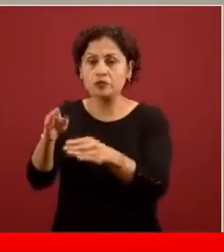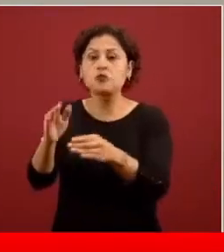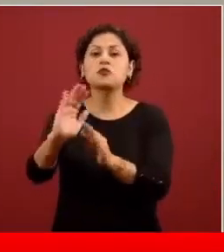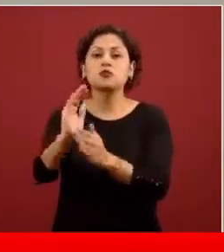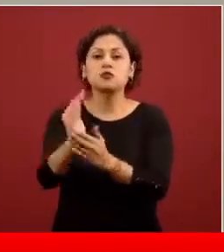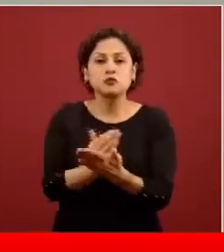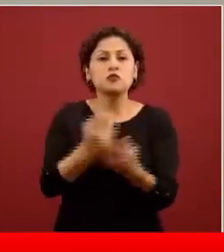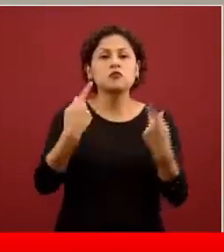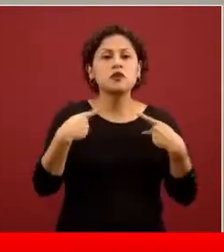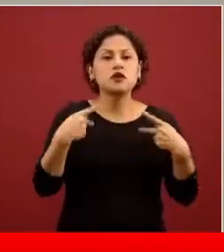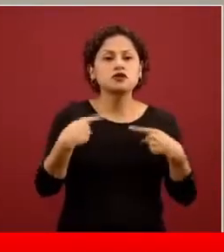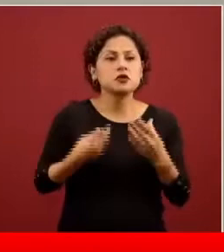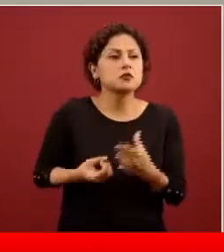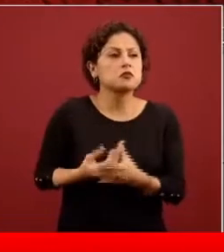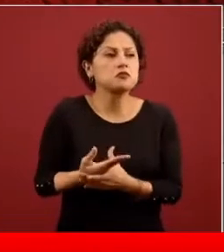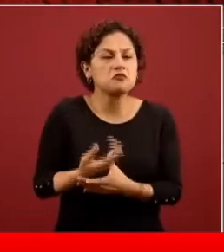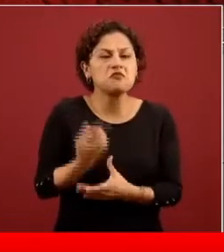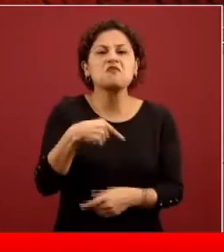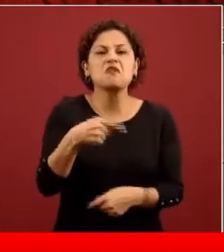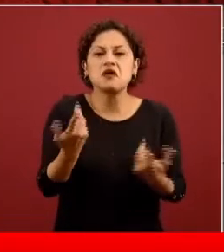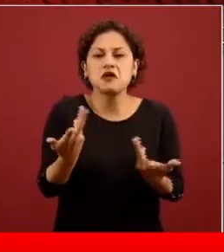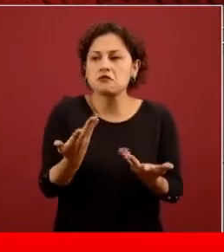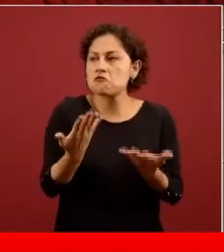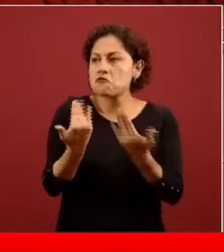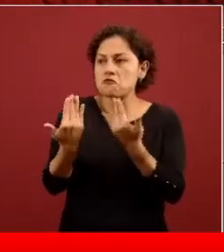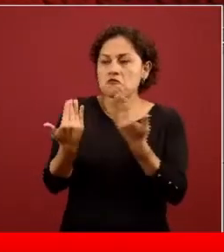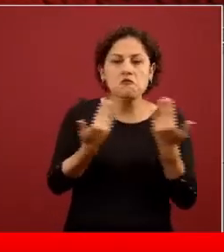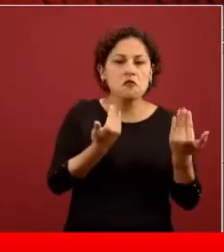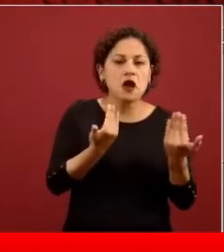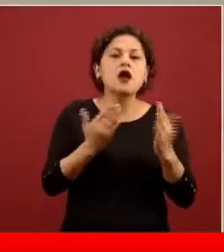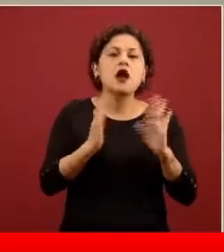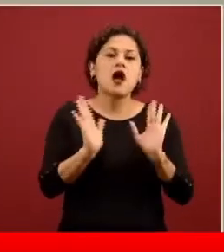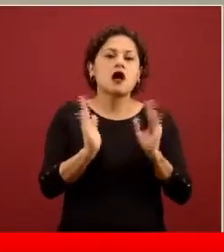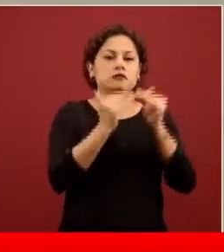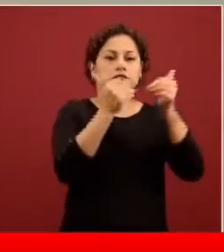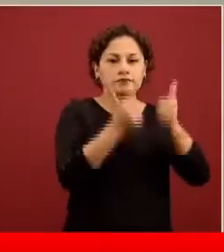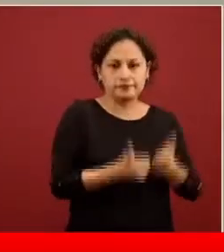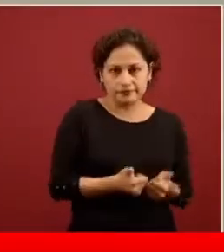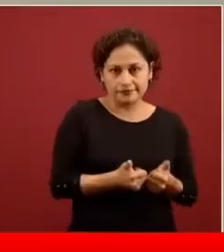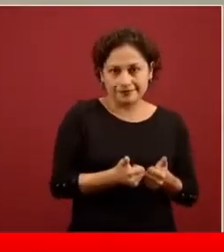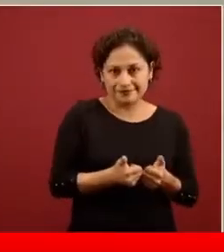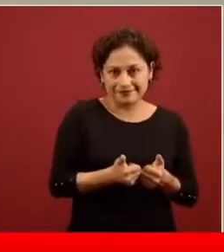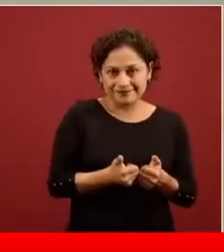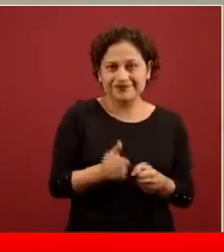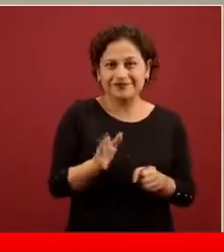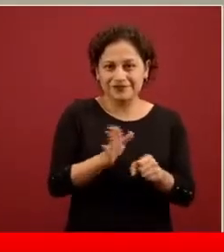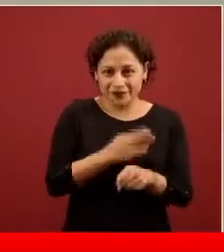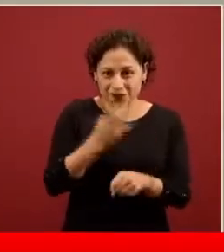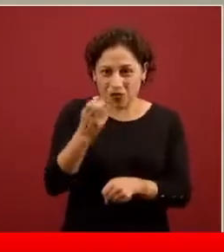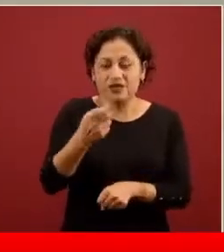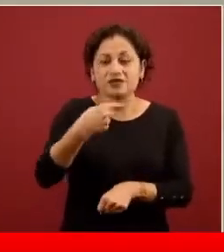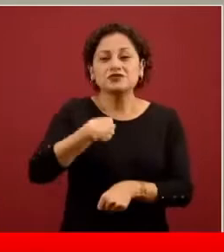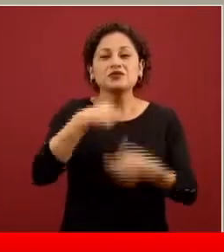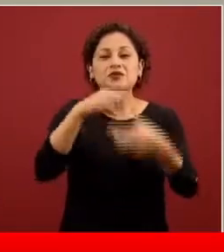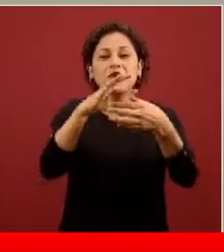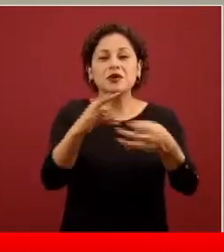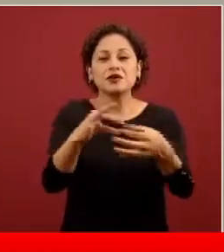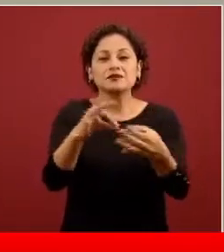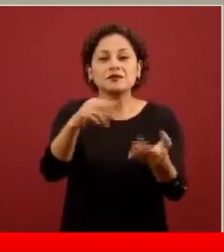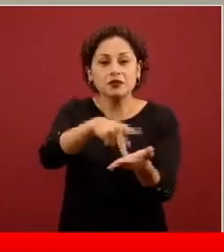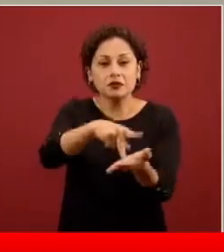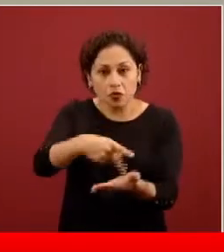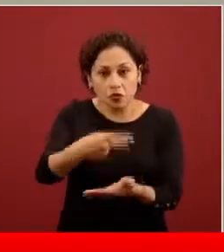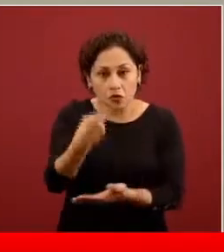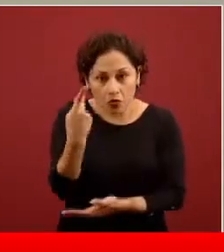no concurrían en el espacio público. Entonces, volvemos a aclararlo, la intervención está dirigida a los elementos estructurales,